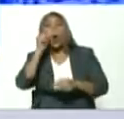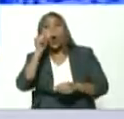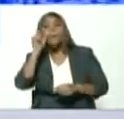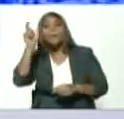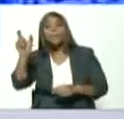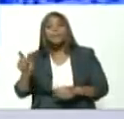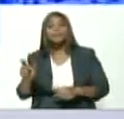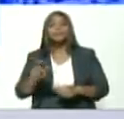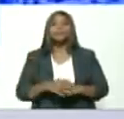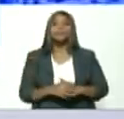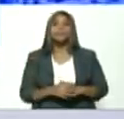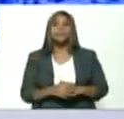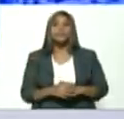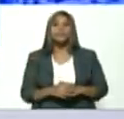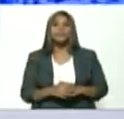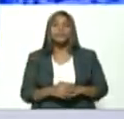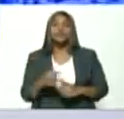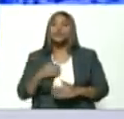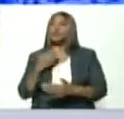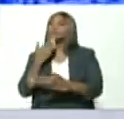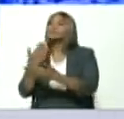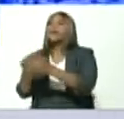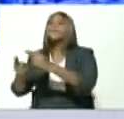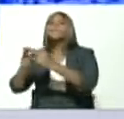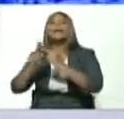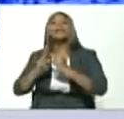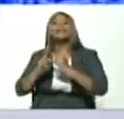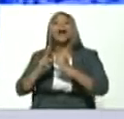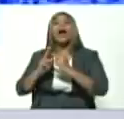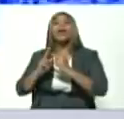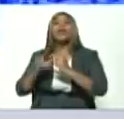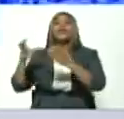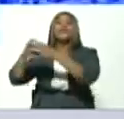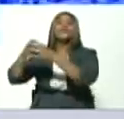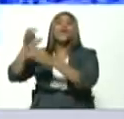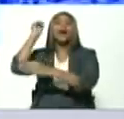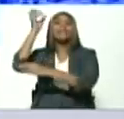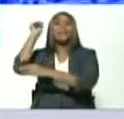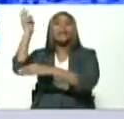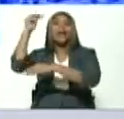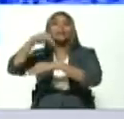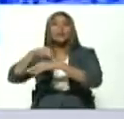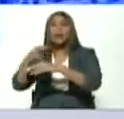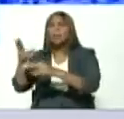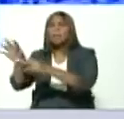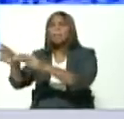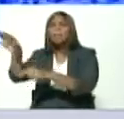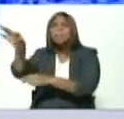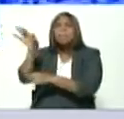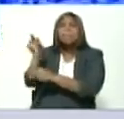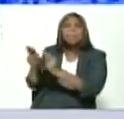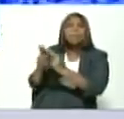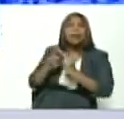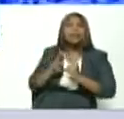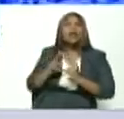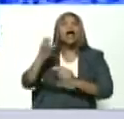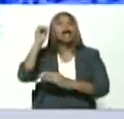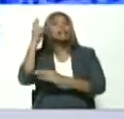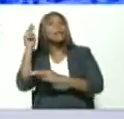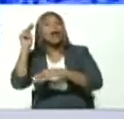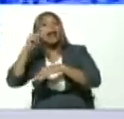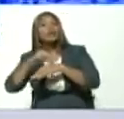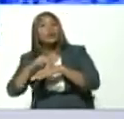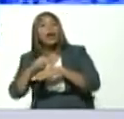se lo pedí prestado a la asamblea nacional la asamblea nacional le ha dado un permiso